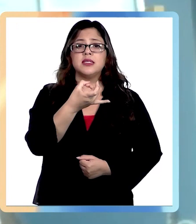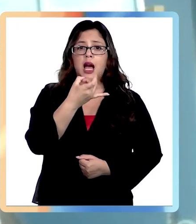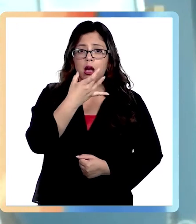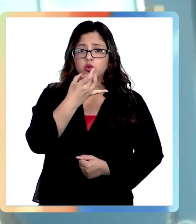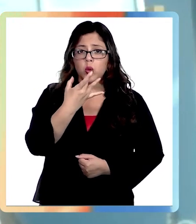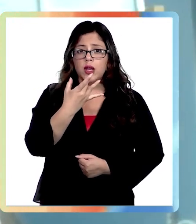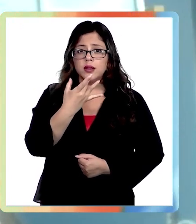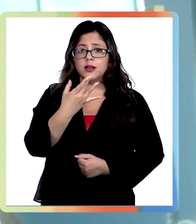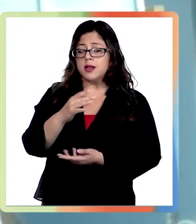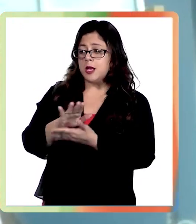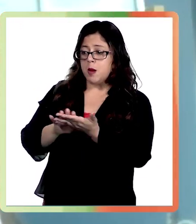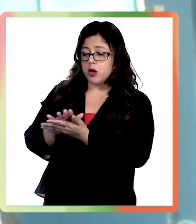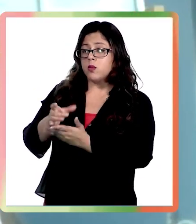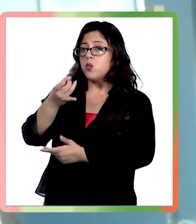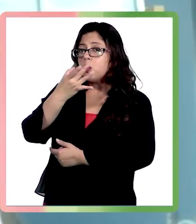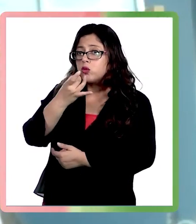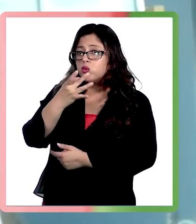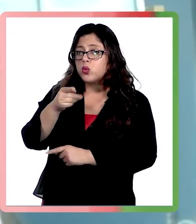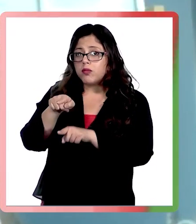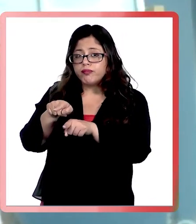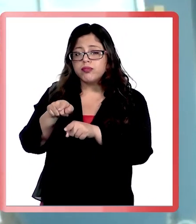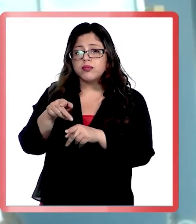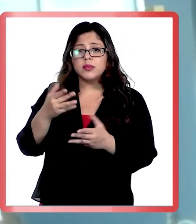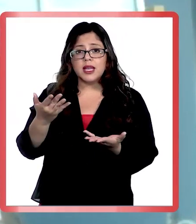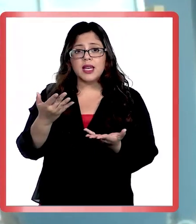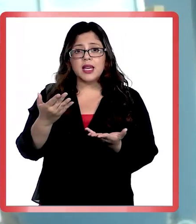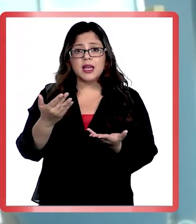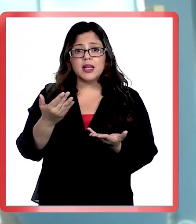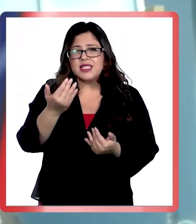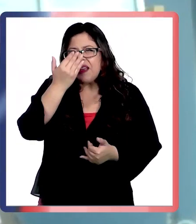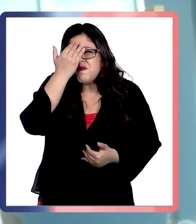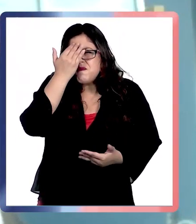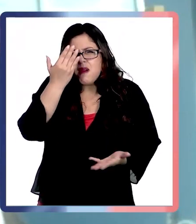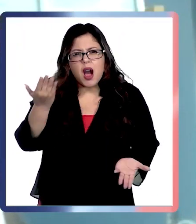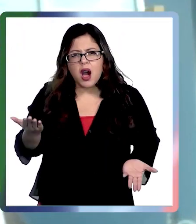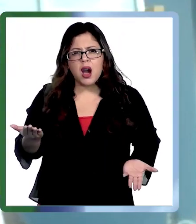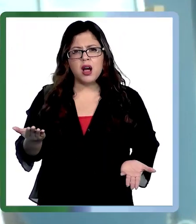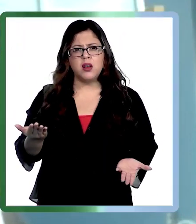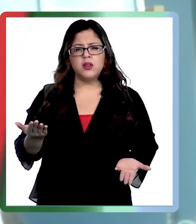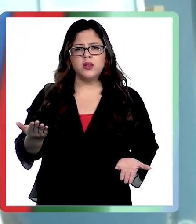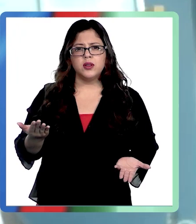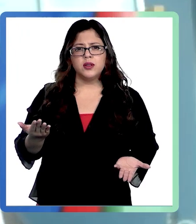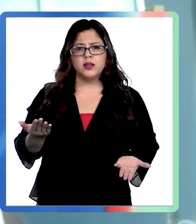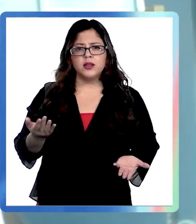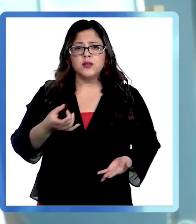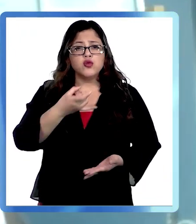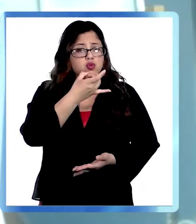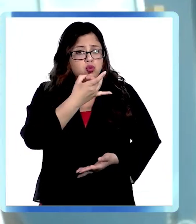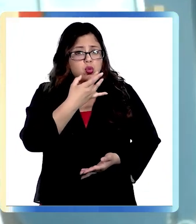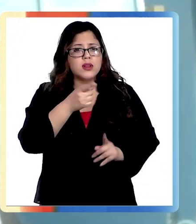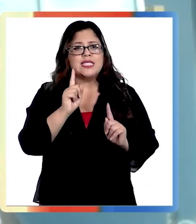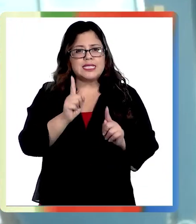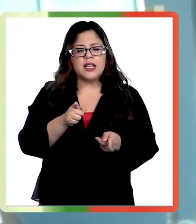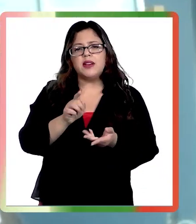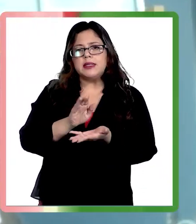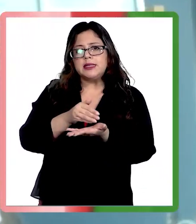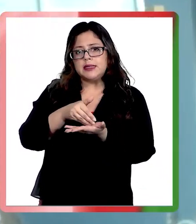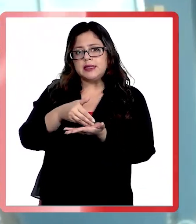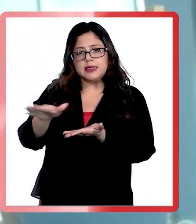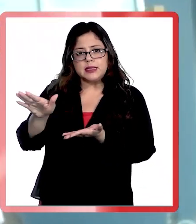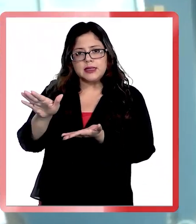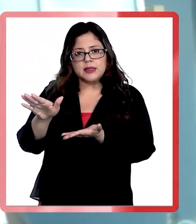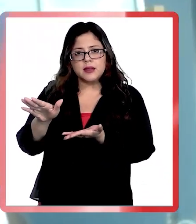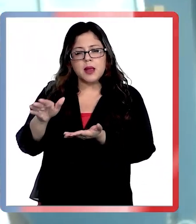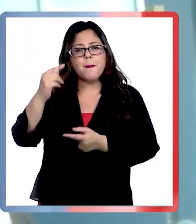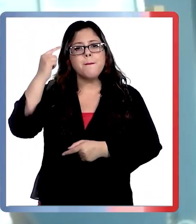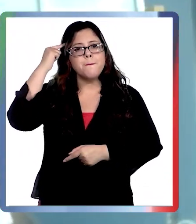Mira, cuando contiene azúcar es porque el azúcar es como el mal de nuestro siglo, ¿no? El azúcar debiese ser erradicada considerando todos los